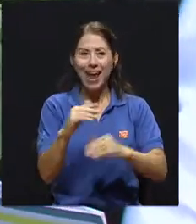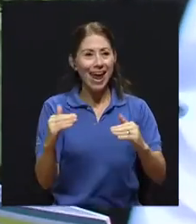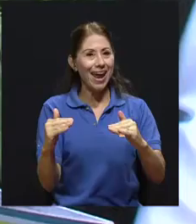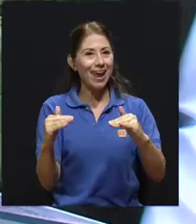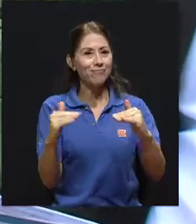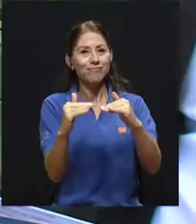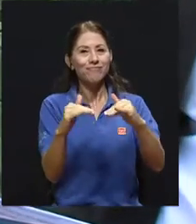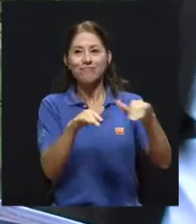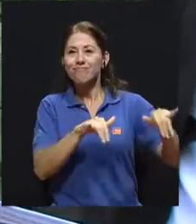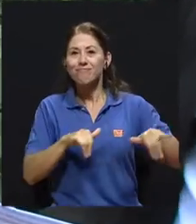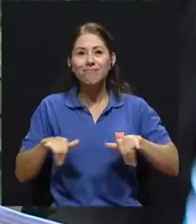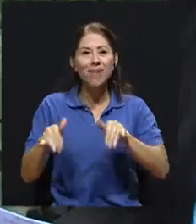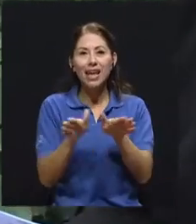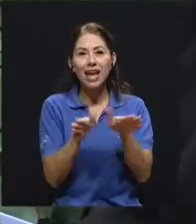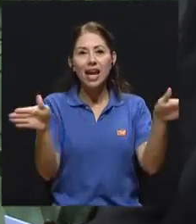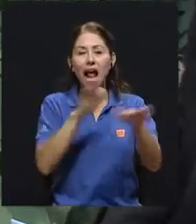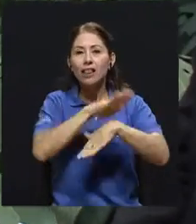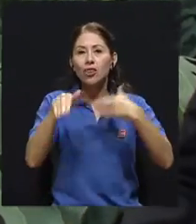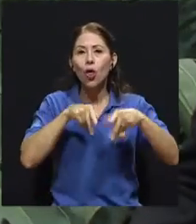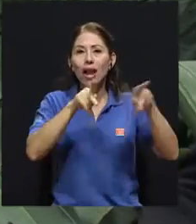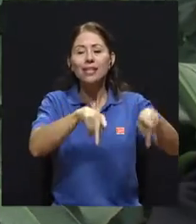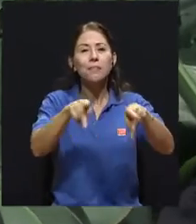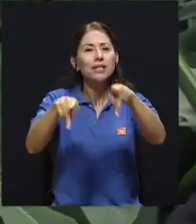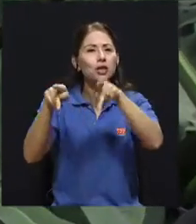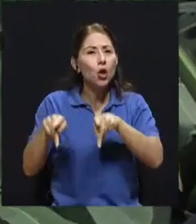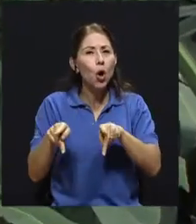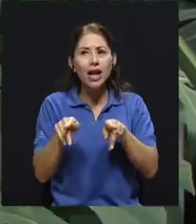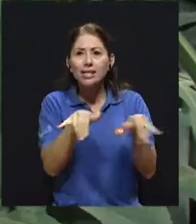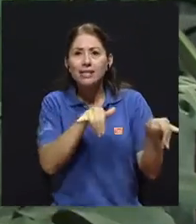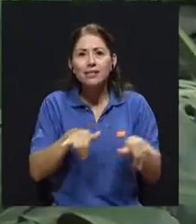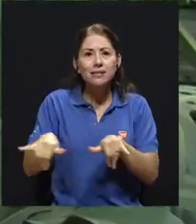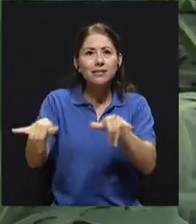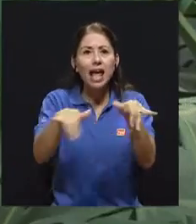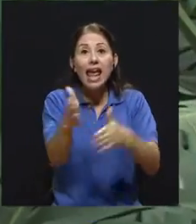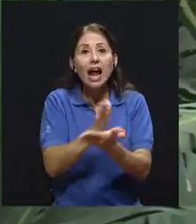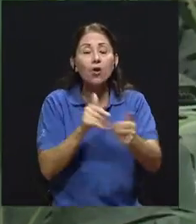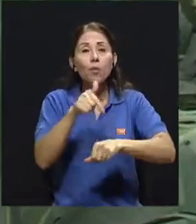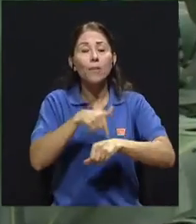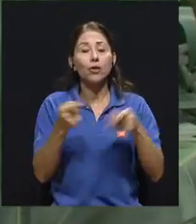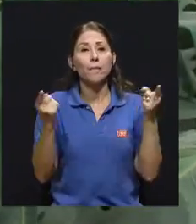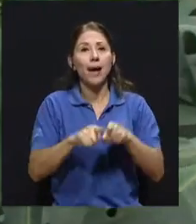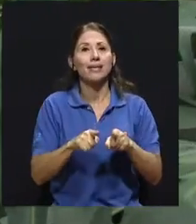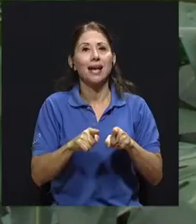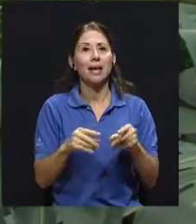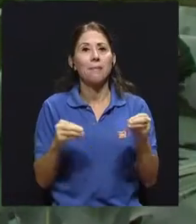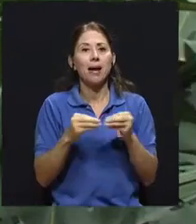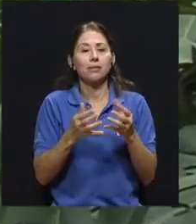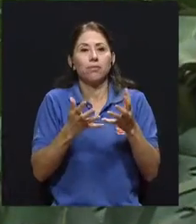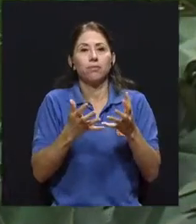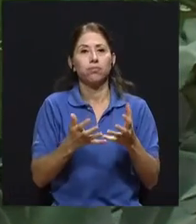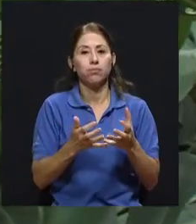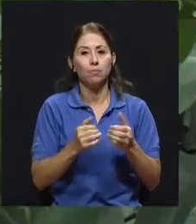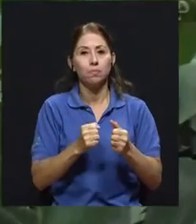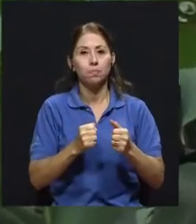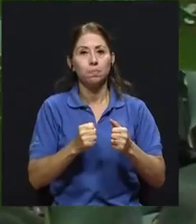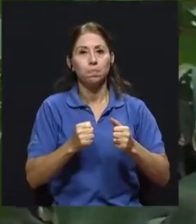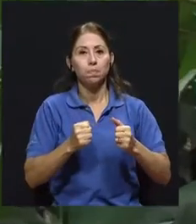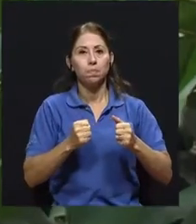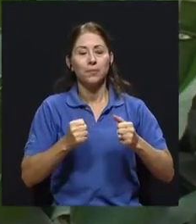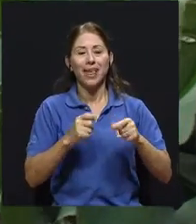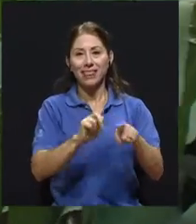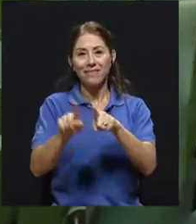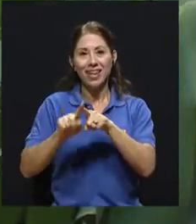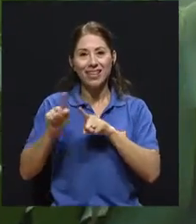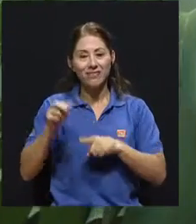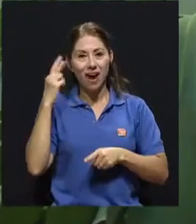somos sujetas de, en algún momento, aumentar el peso, por una u otra razón, ¿verdad? Pero podríamos decir específicamente,